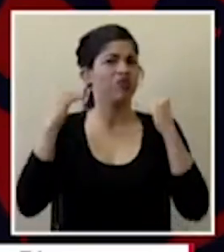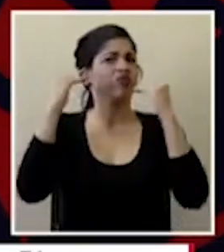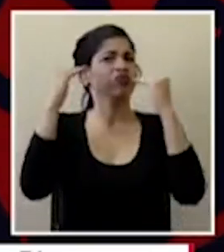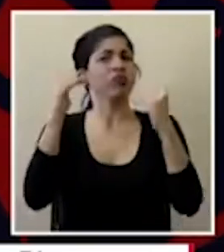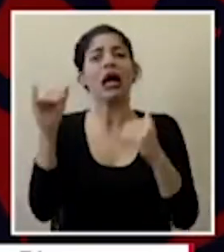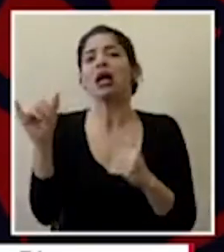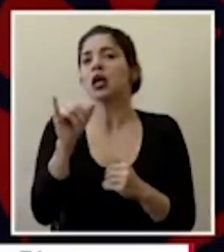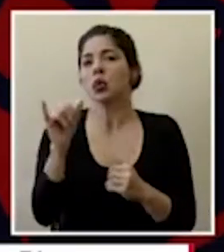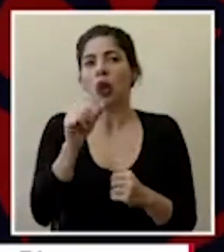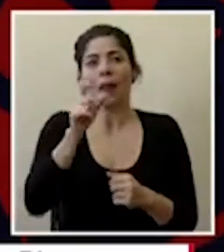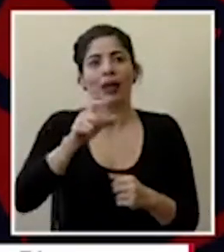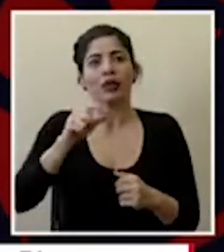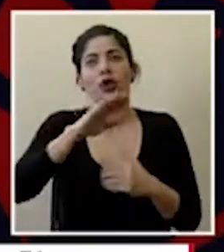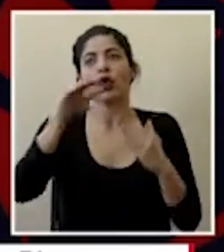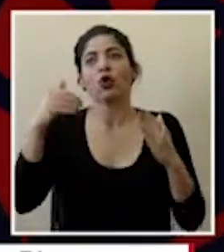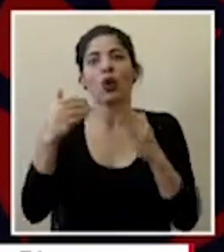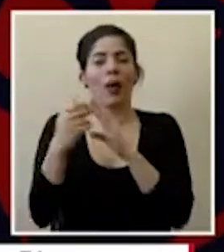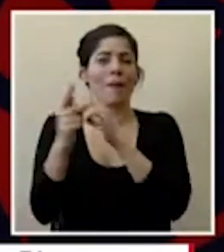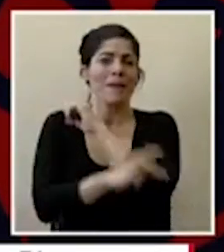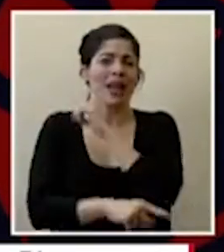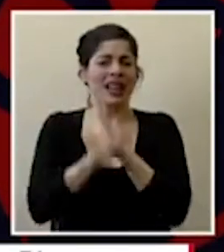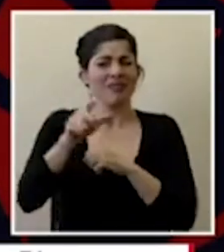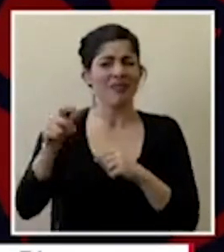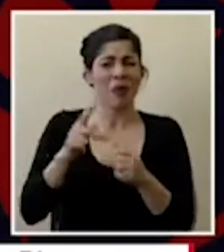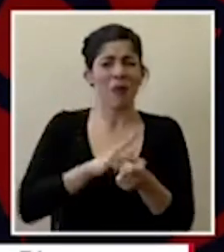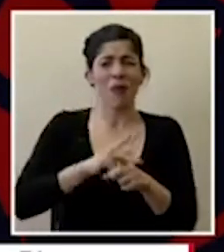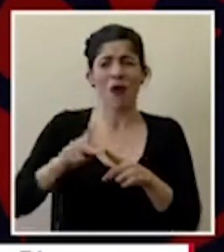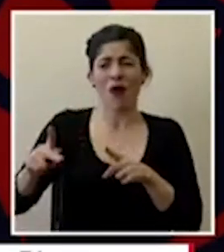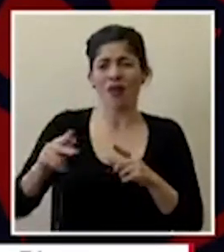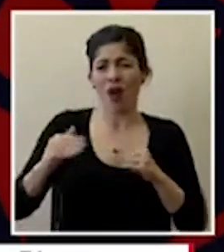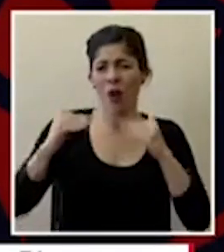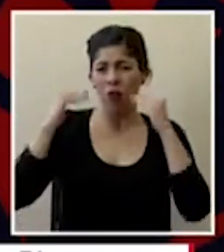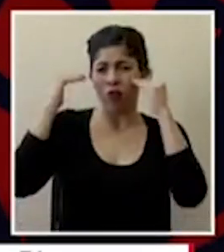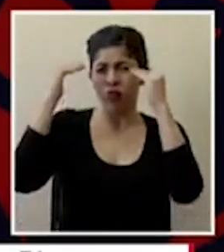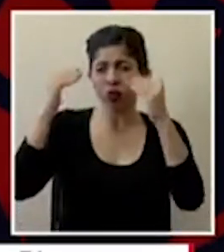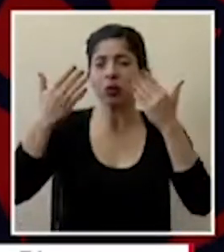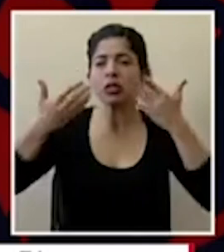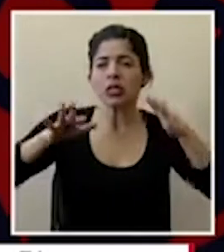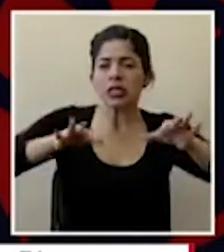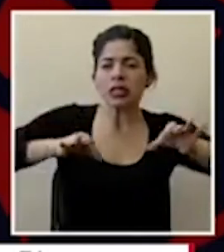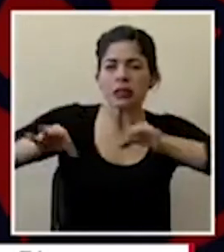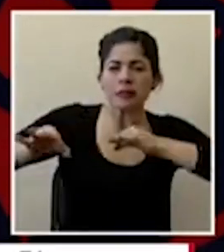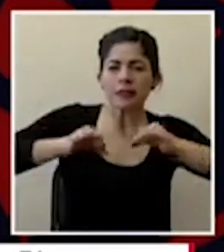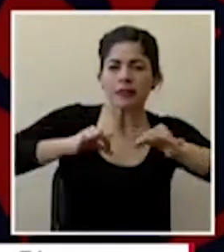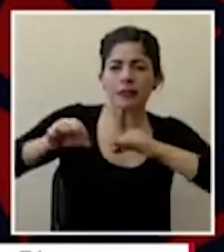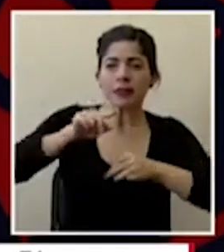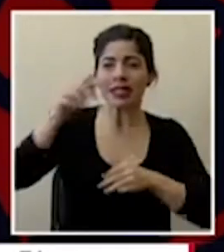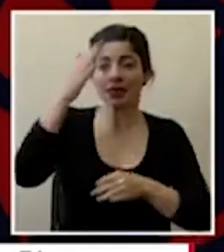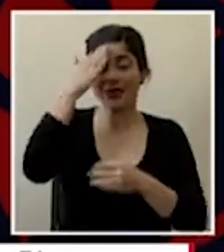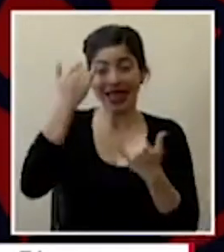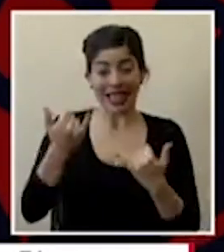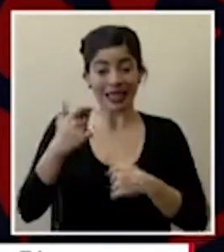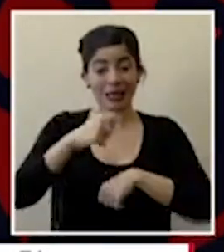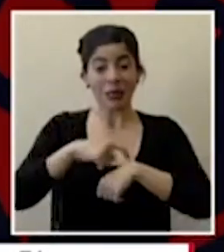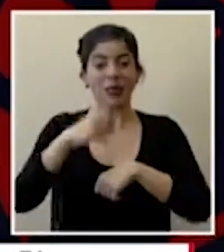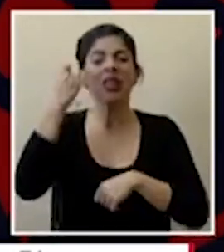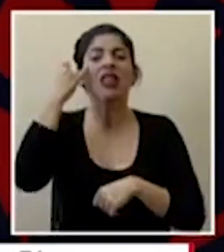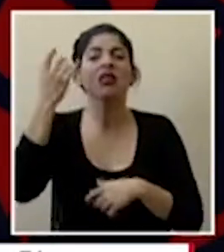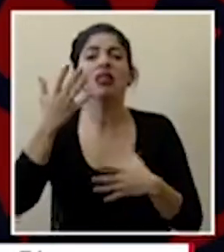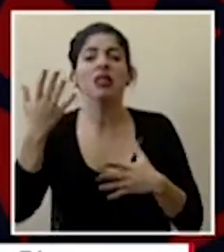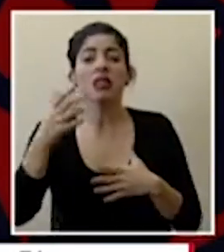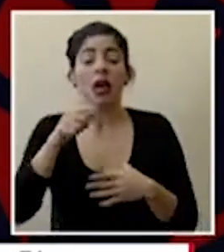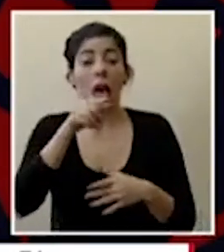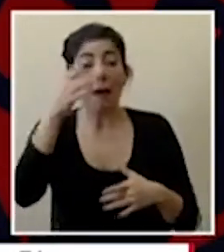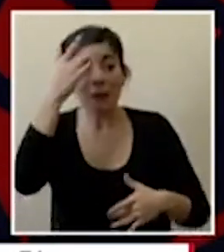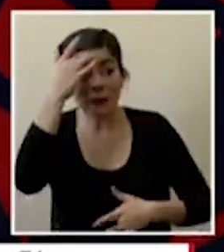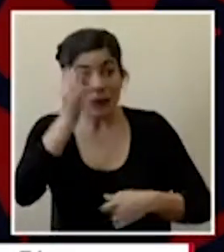el personal de todo el país tenemos personal profesional de altísimo nivel y se les explicó claramente que por el momento la idea es descentralizar este